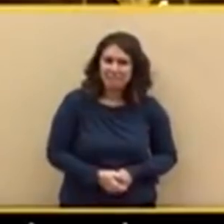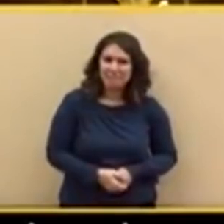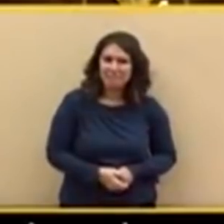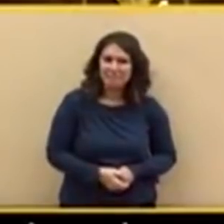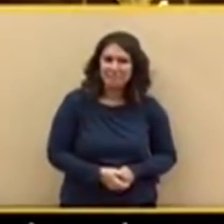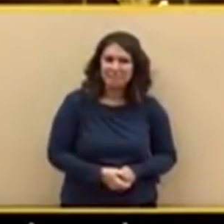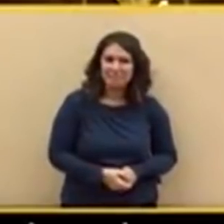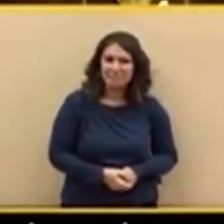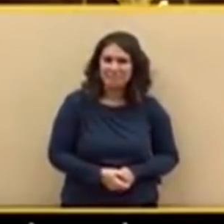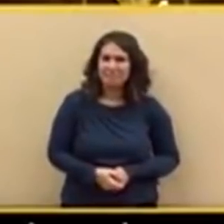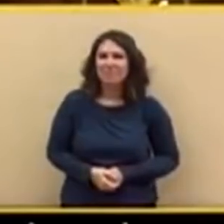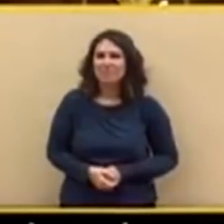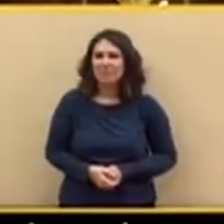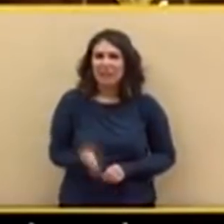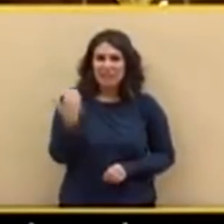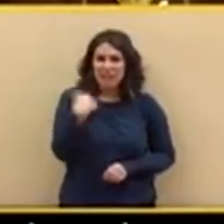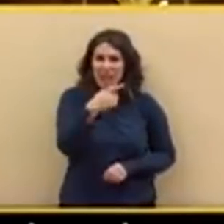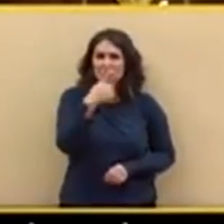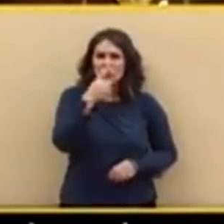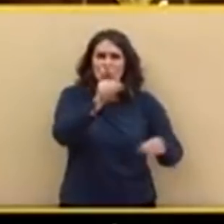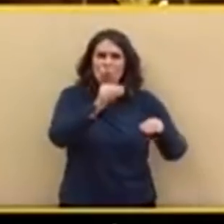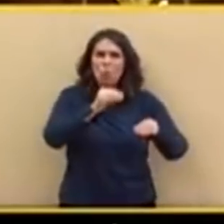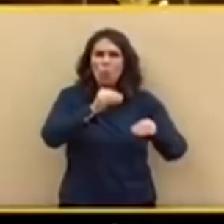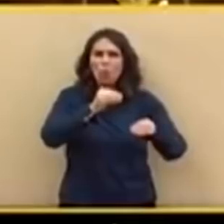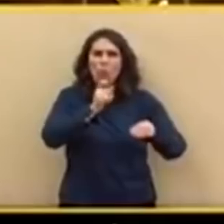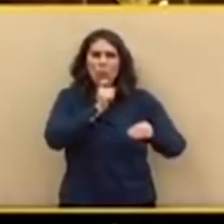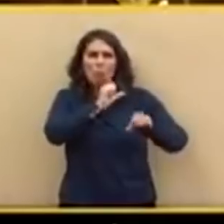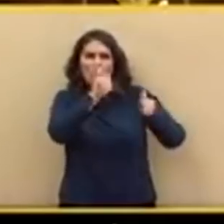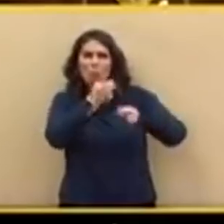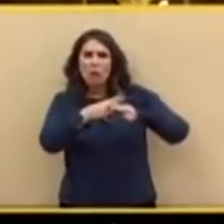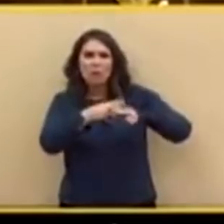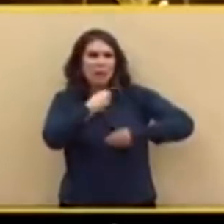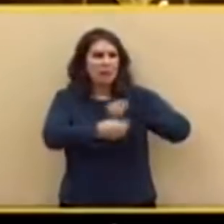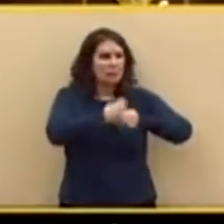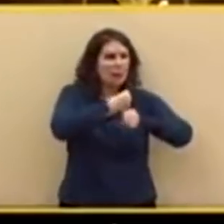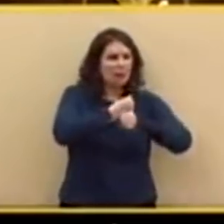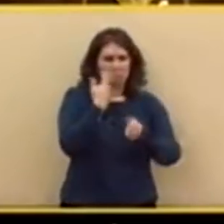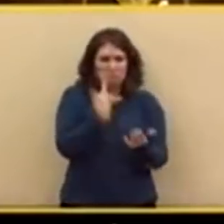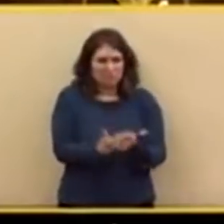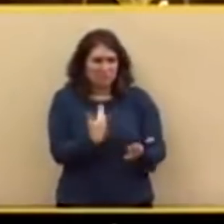Los presan en su acción política todos los días y hasta en sus formas de vestir.